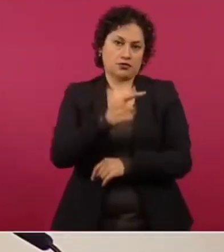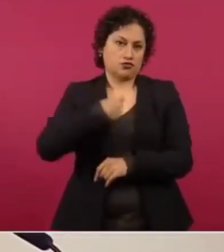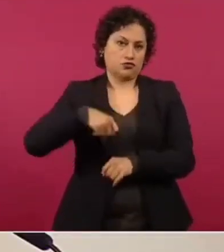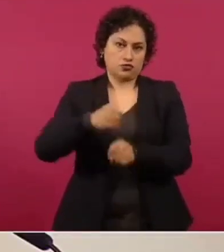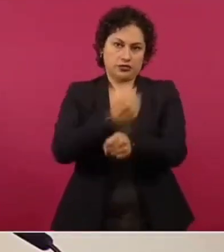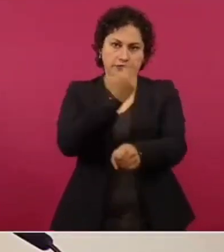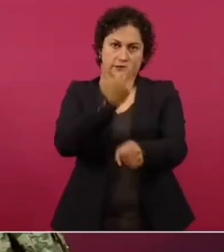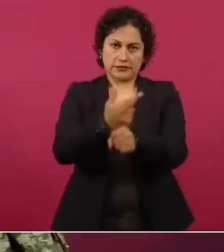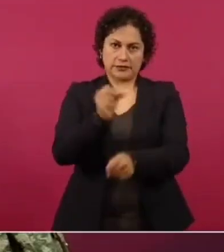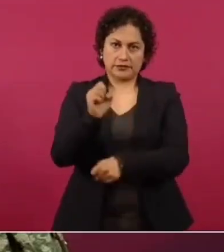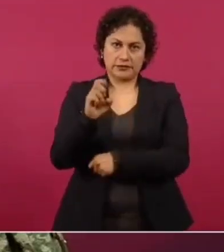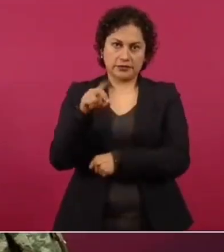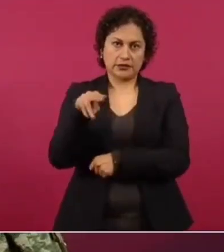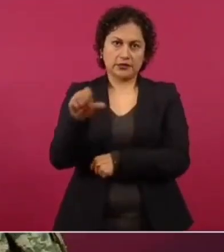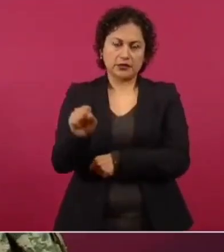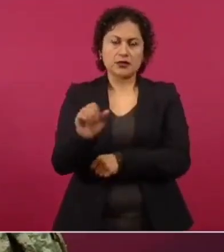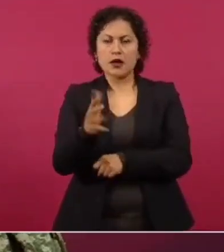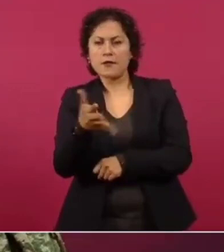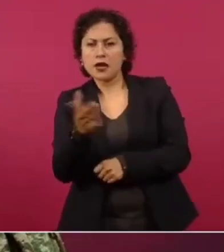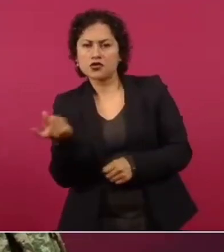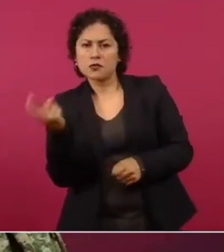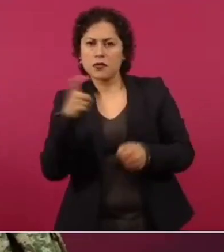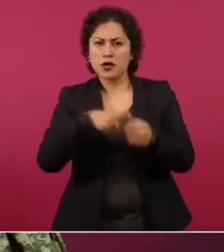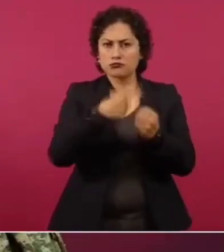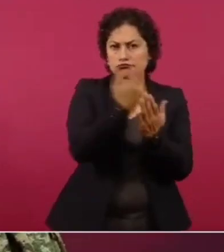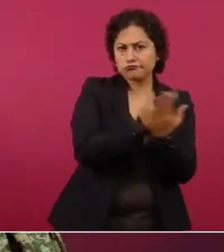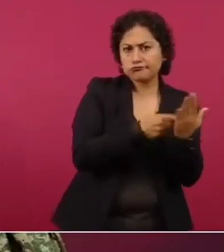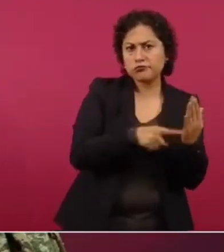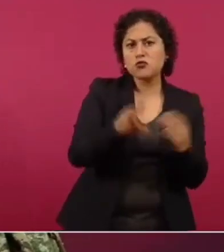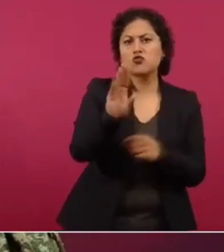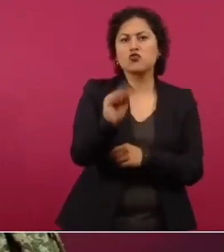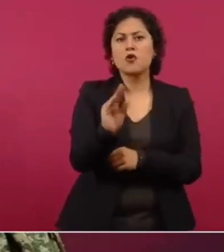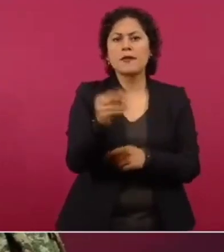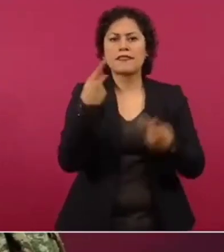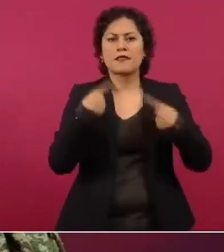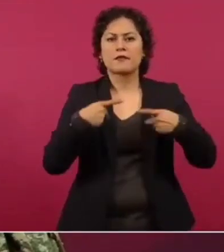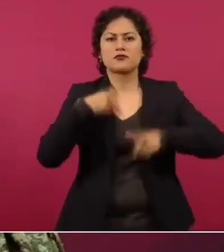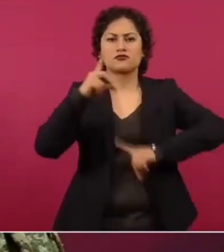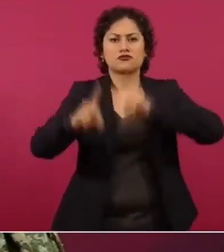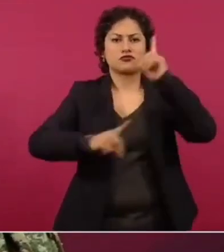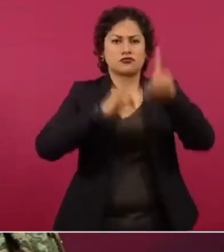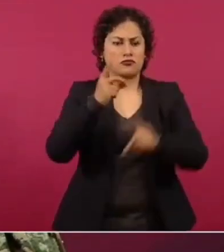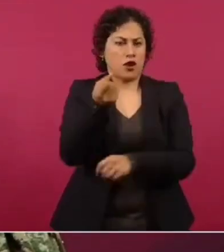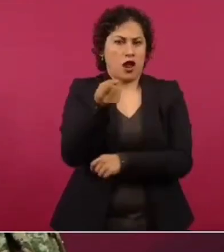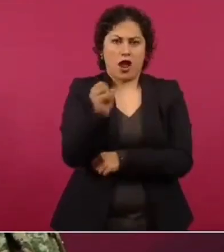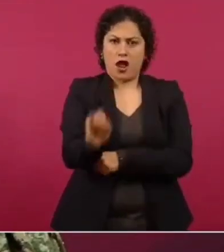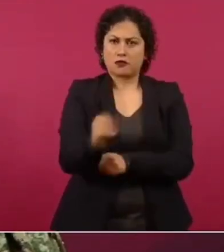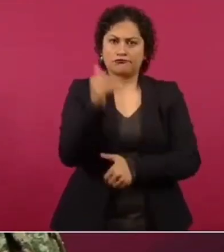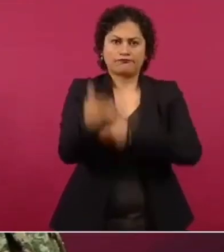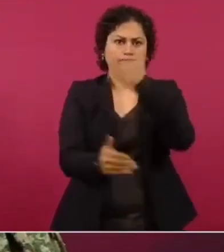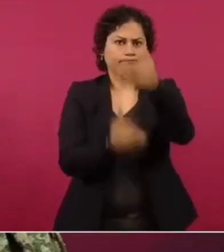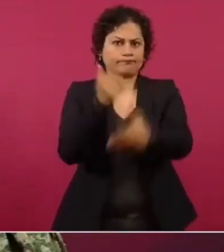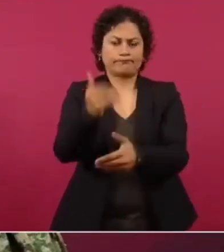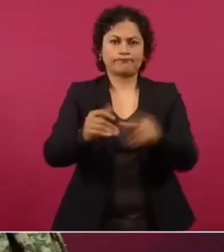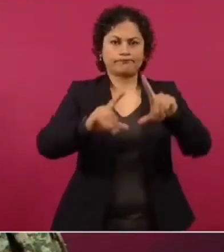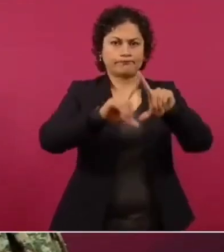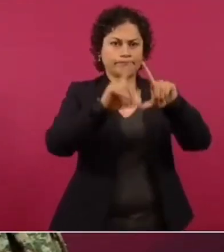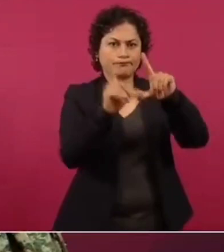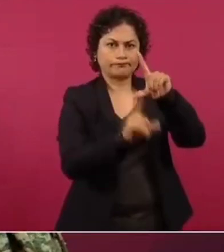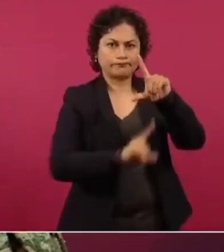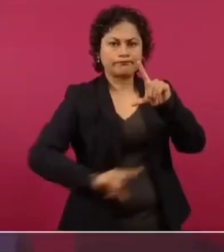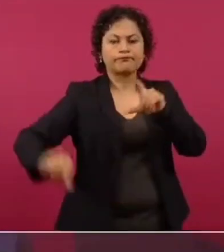unos 90 deportistas en esta condición que han sobresalido a nivel centroamericano,